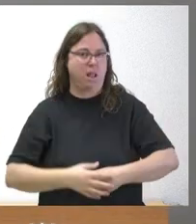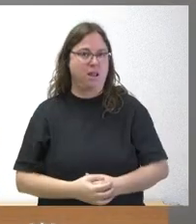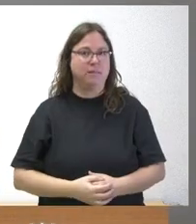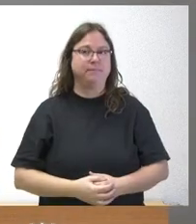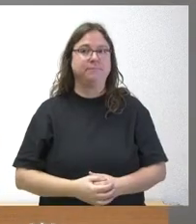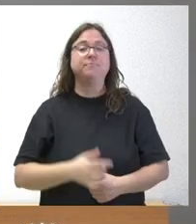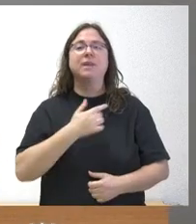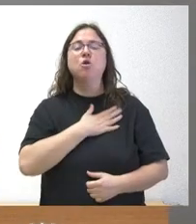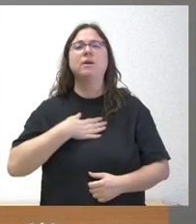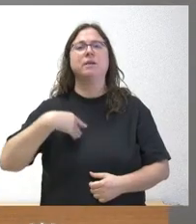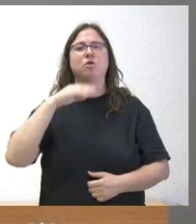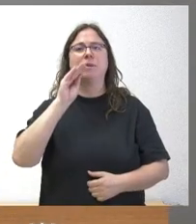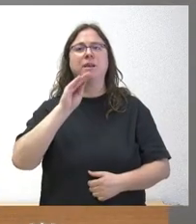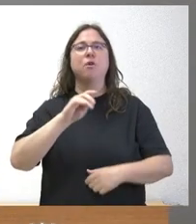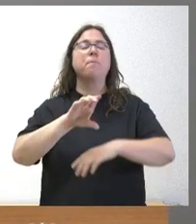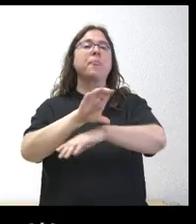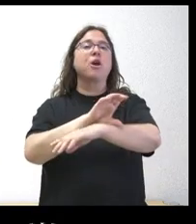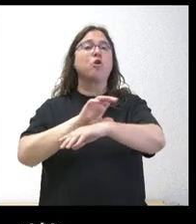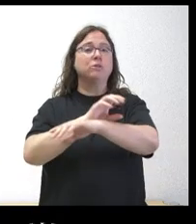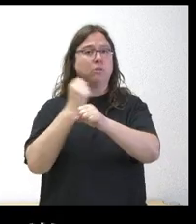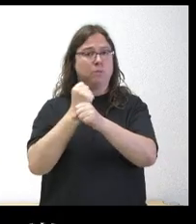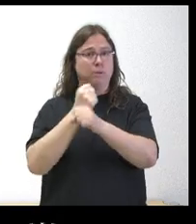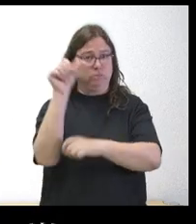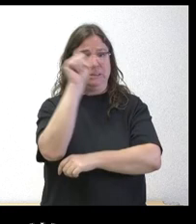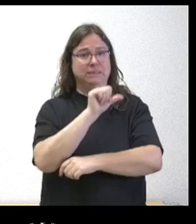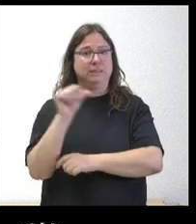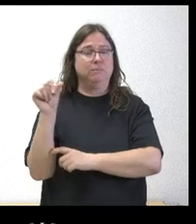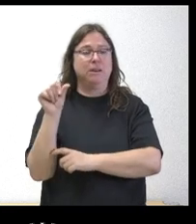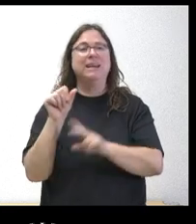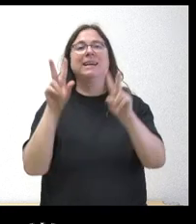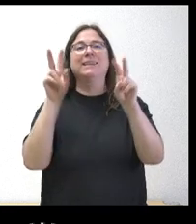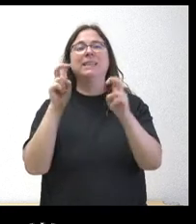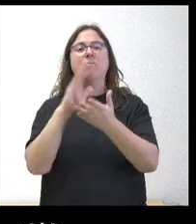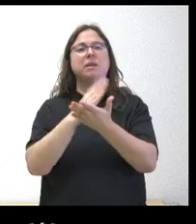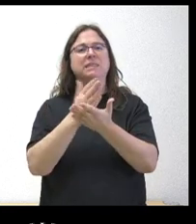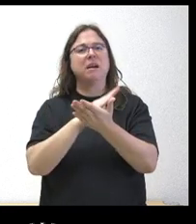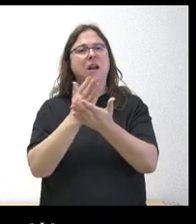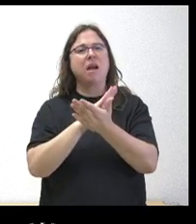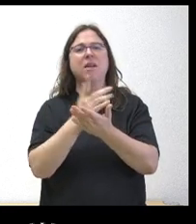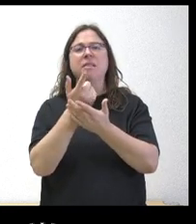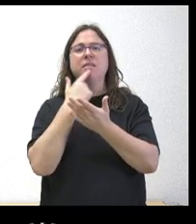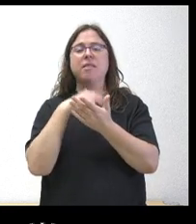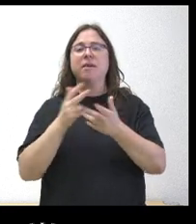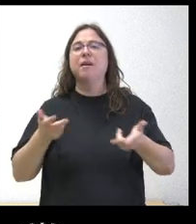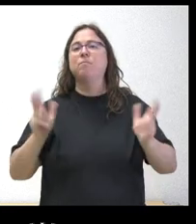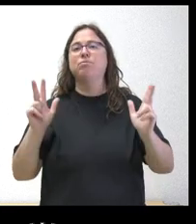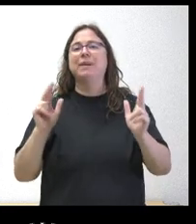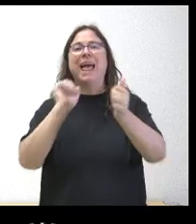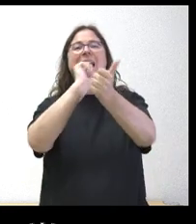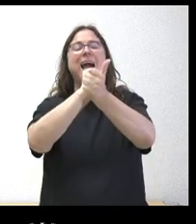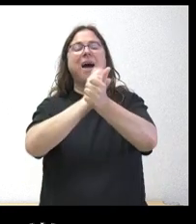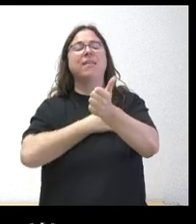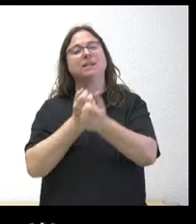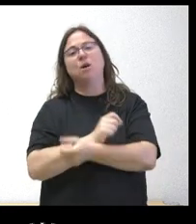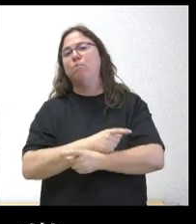Sí, yo quería preguntarle el consejero de Empleo esta semana con el tema del SERLA ha hablado de que se ha liberado al SERLA de las cadenas sindicales al